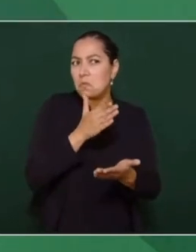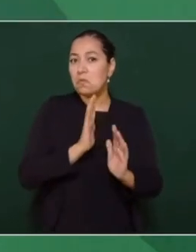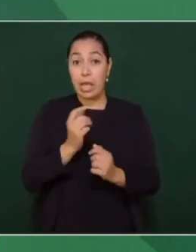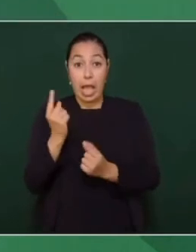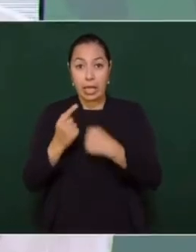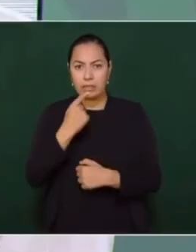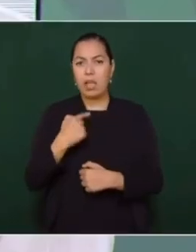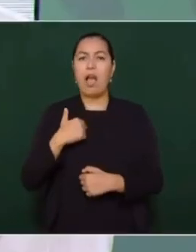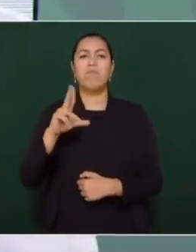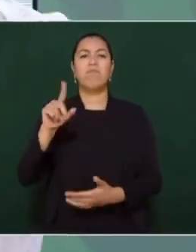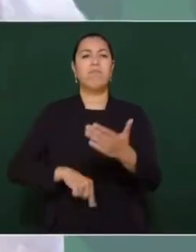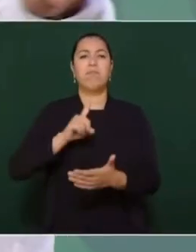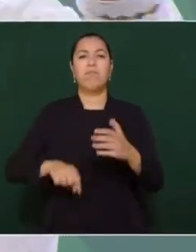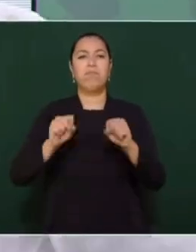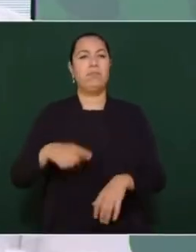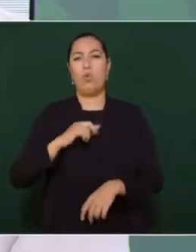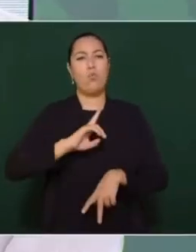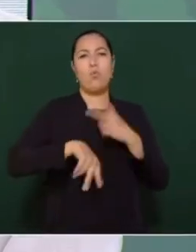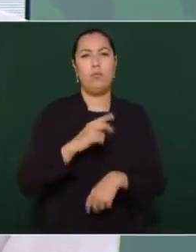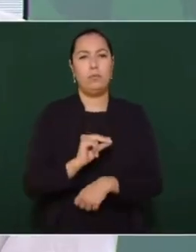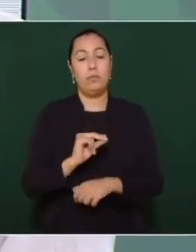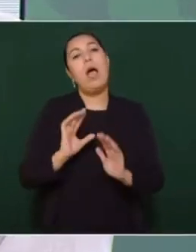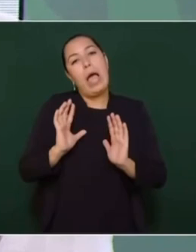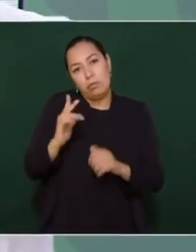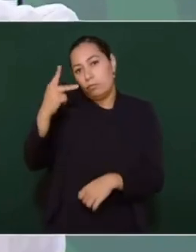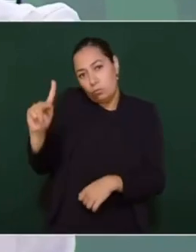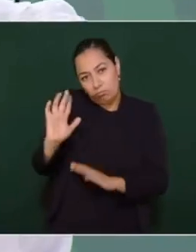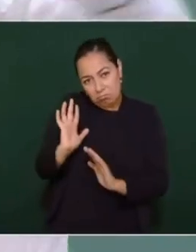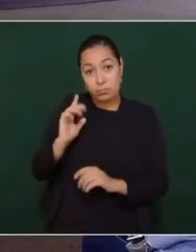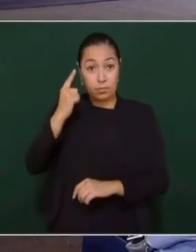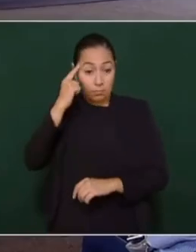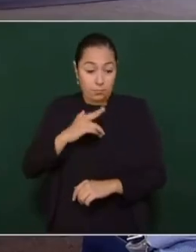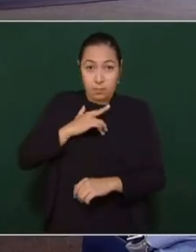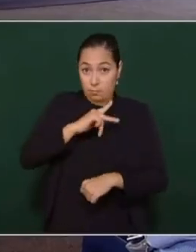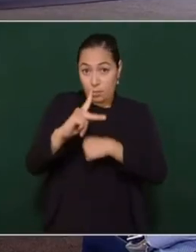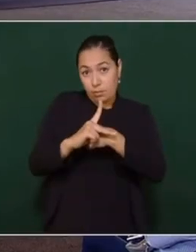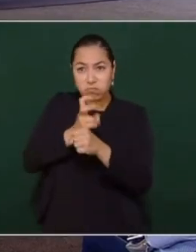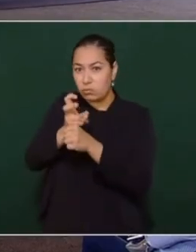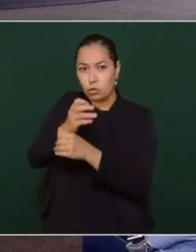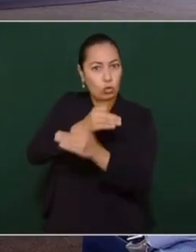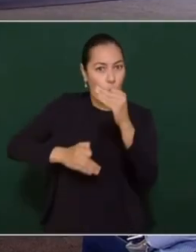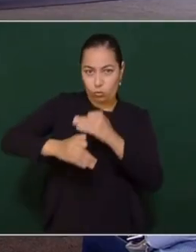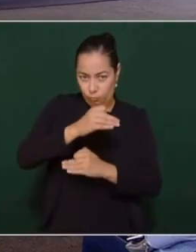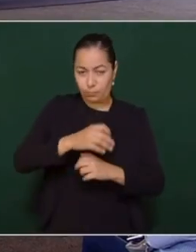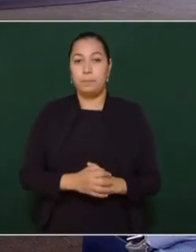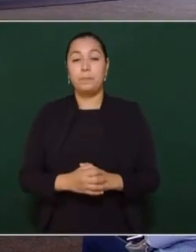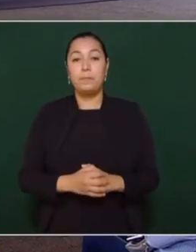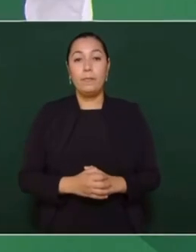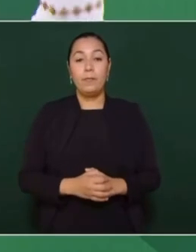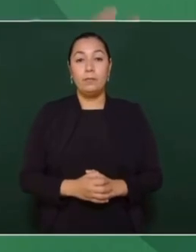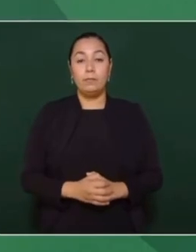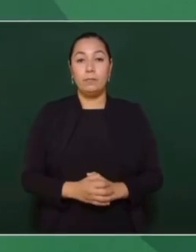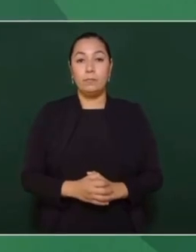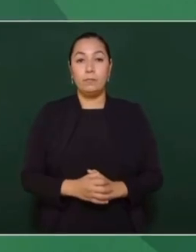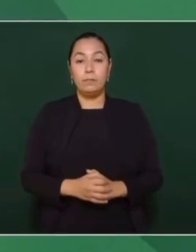que no van a ir, pero que sean esos países, que se haga la invitación a todos. No, este,